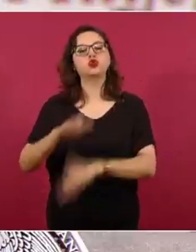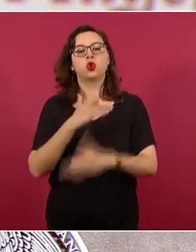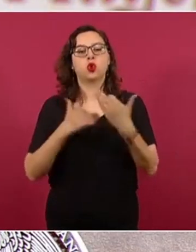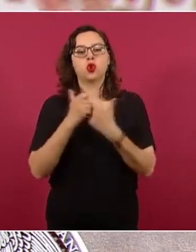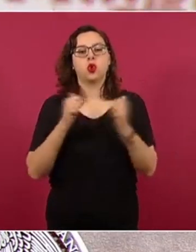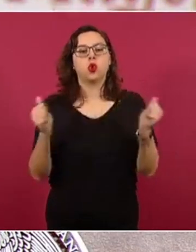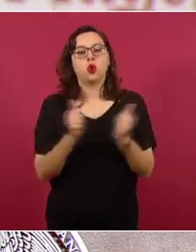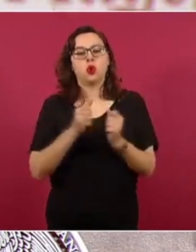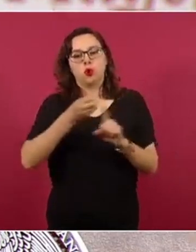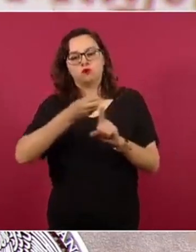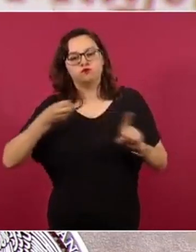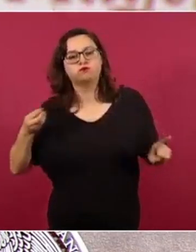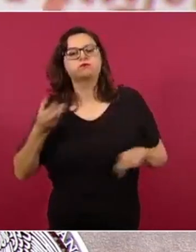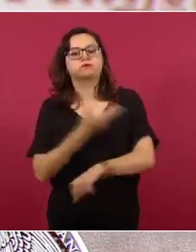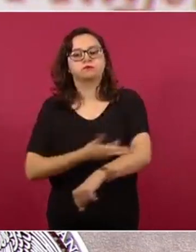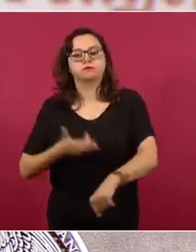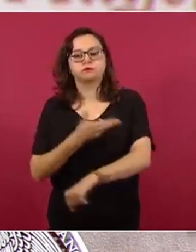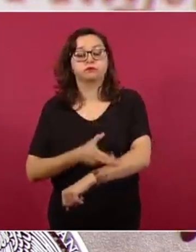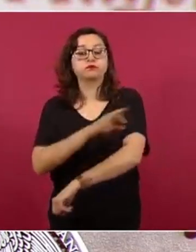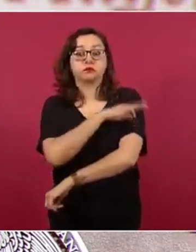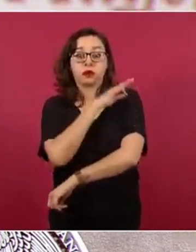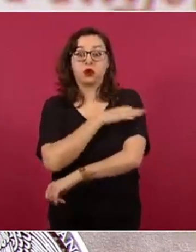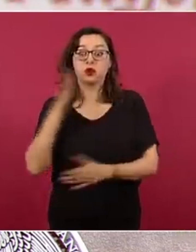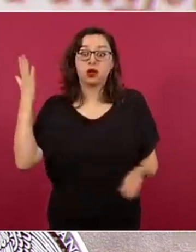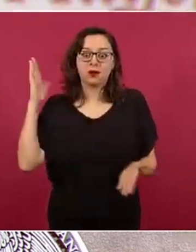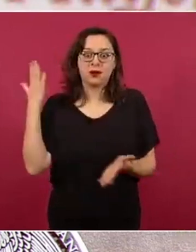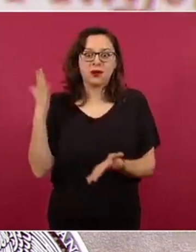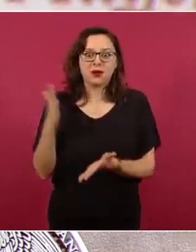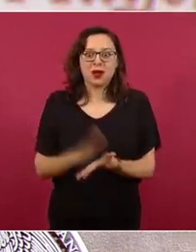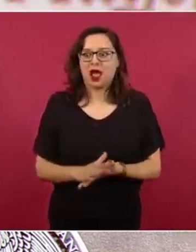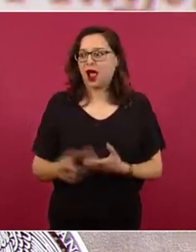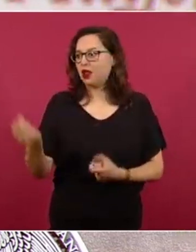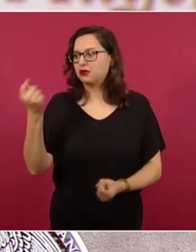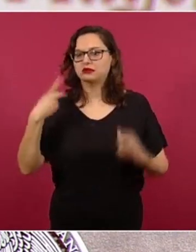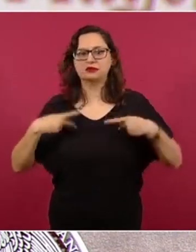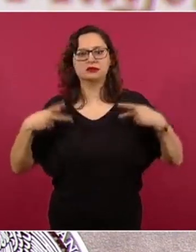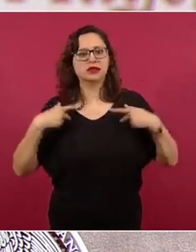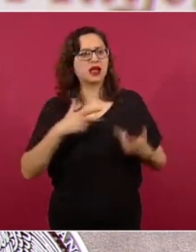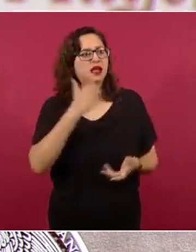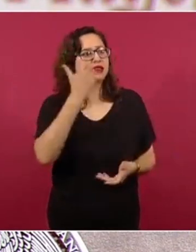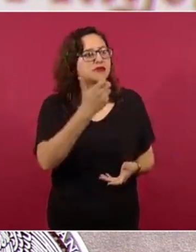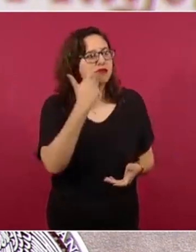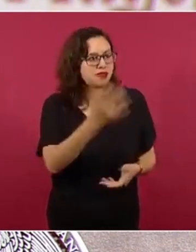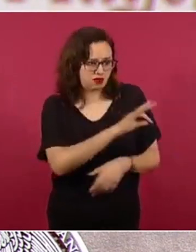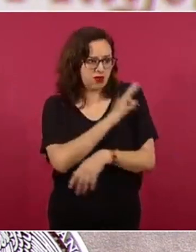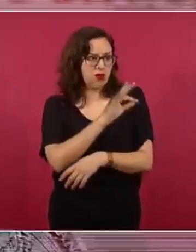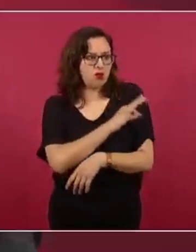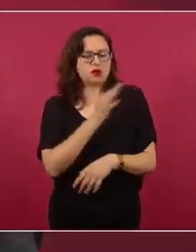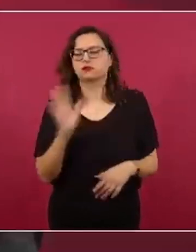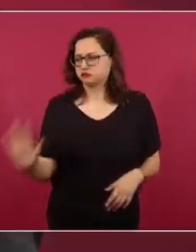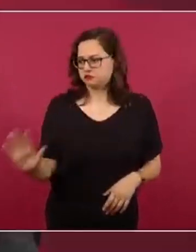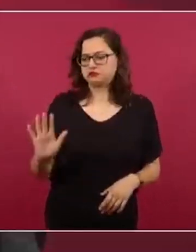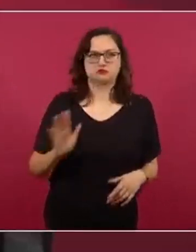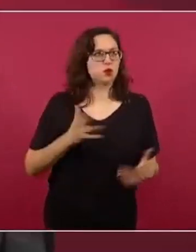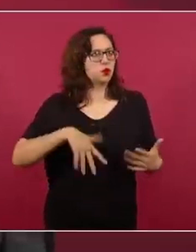donde se acabó rápido la vacuna, pero todavía había personas que querían vacunarse, desplazamos vacunas de otras entidades